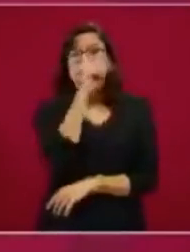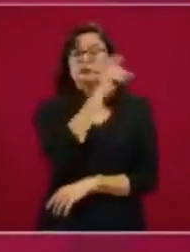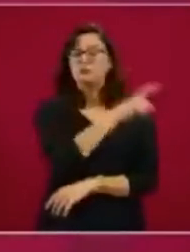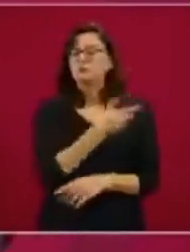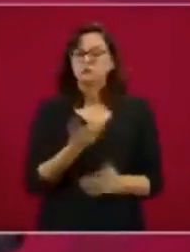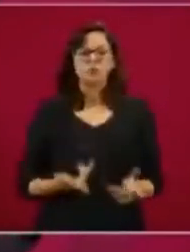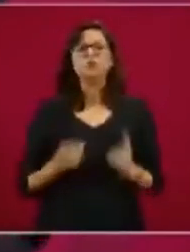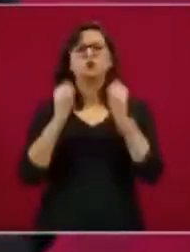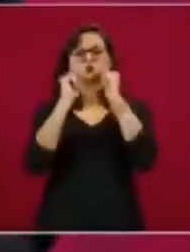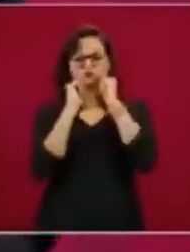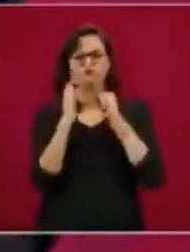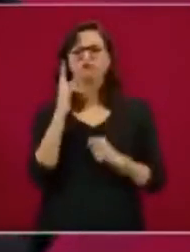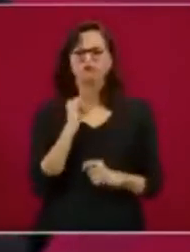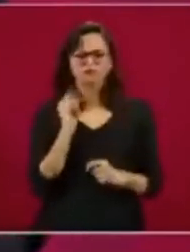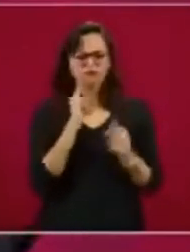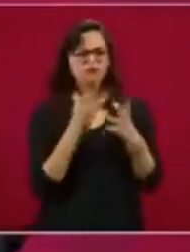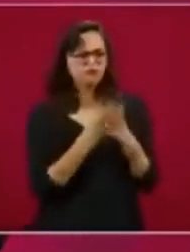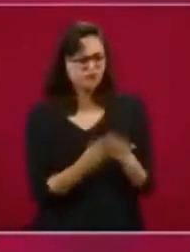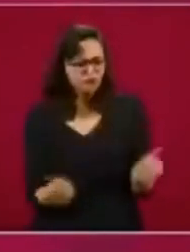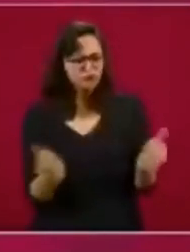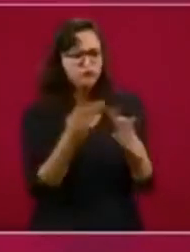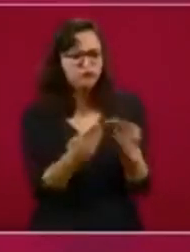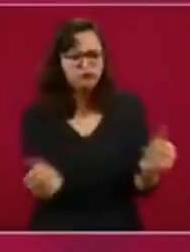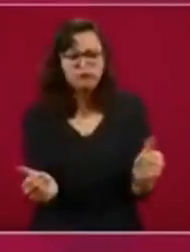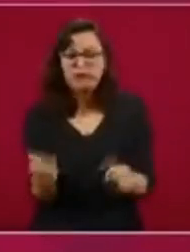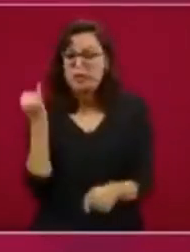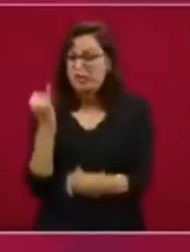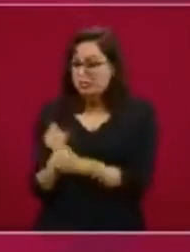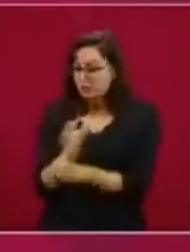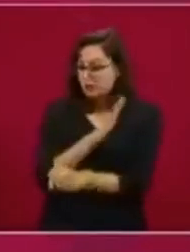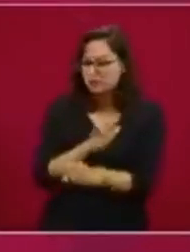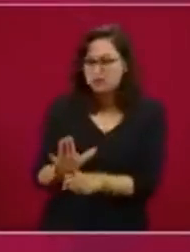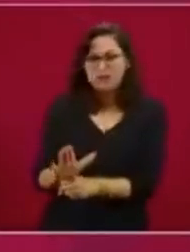lo imposible se intenta.